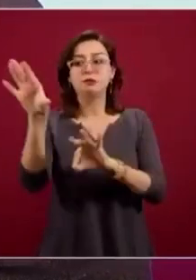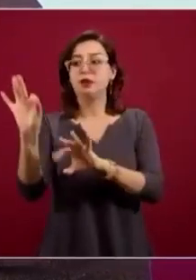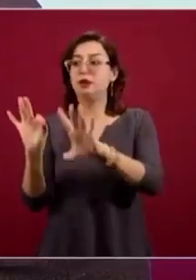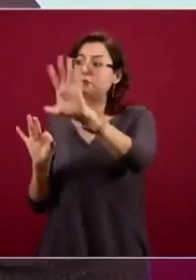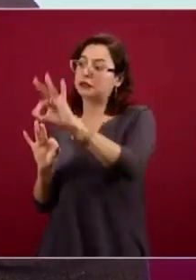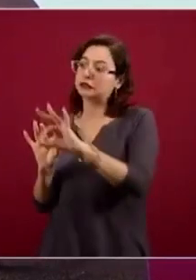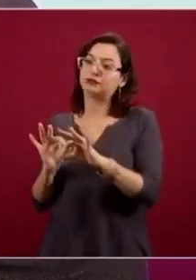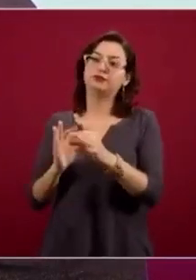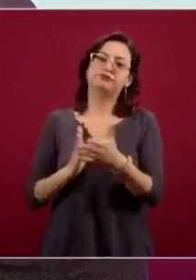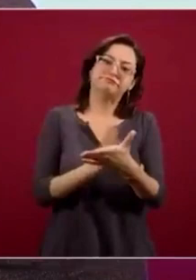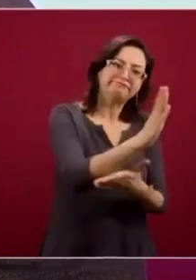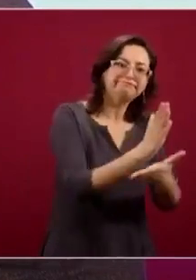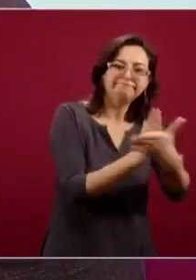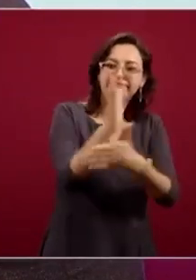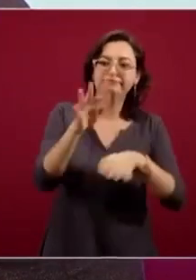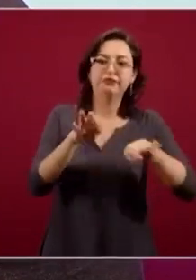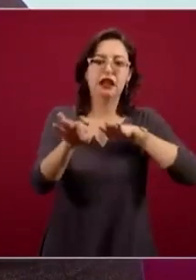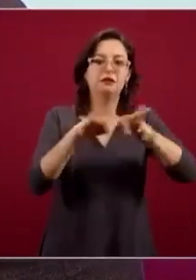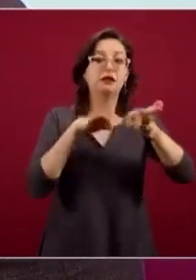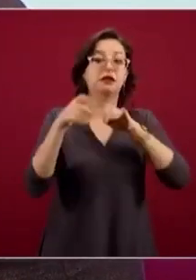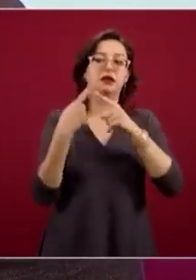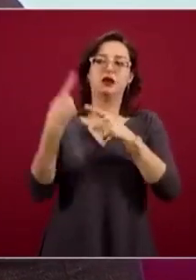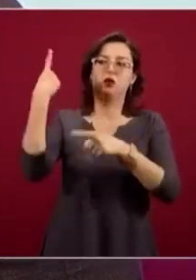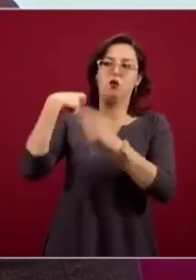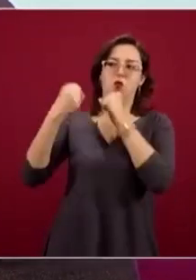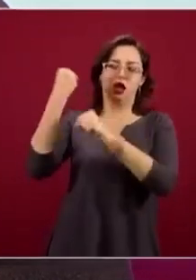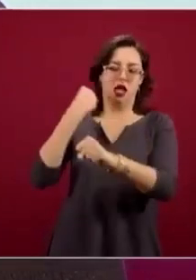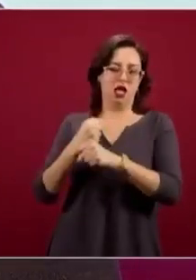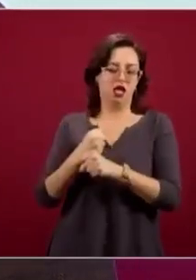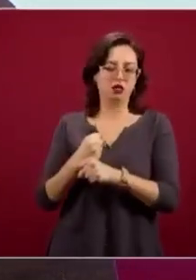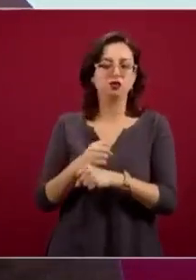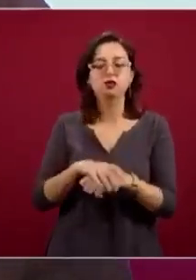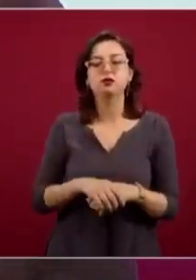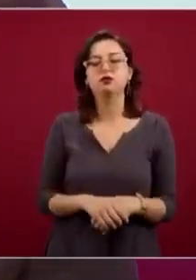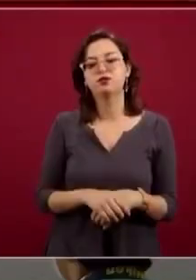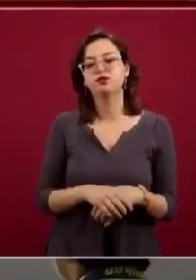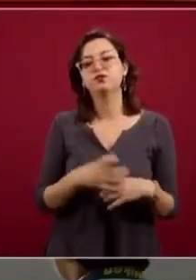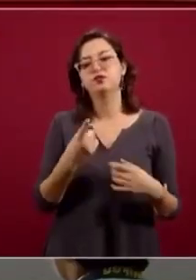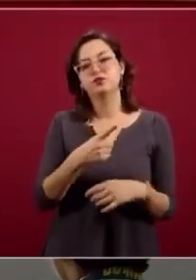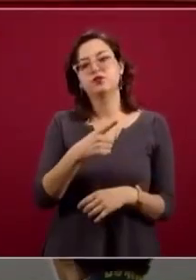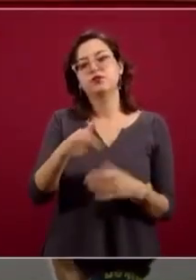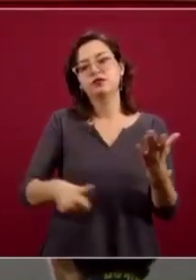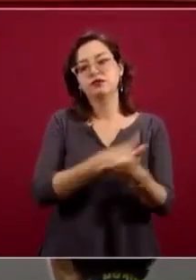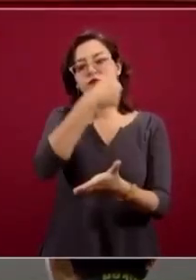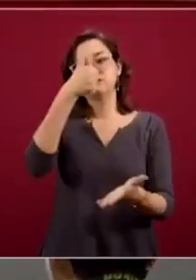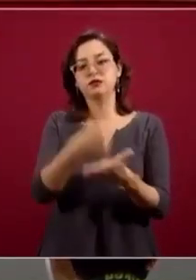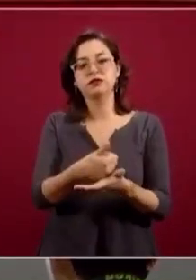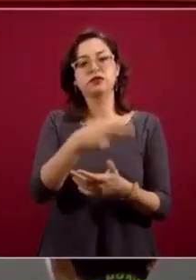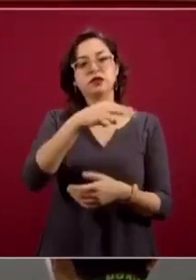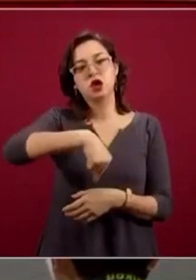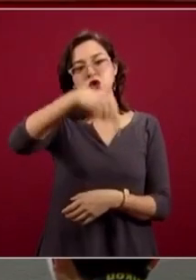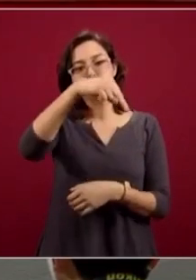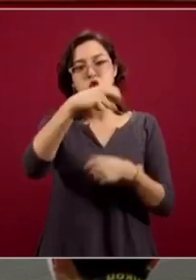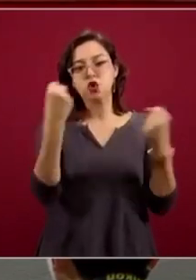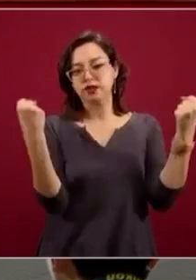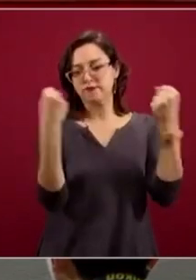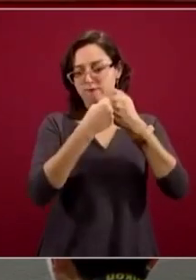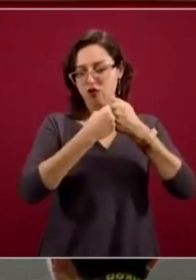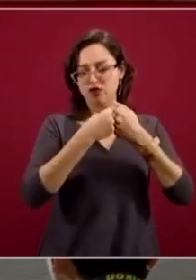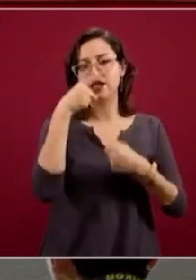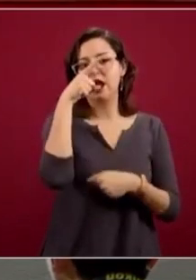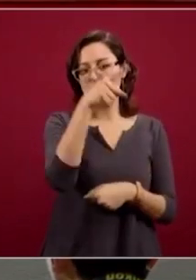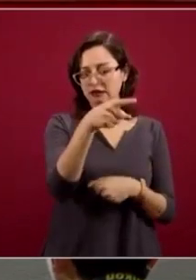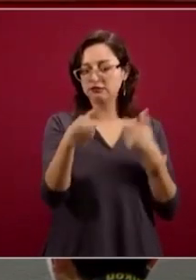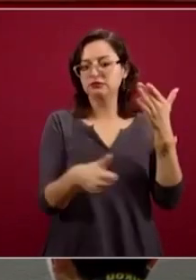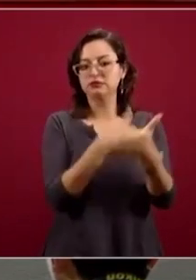La gran mayoría de las ciudades donde nos pusimos a trabajar están concentradas en la frontera norte del país, son ciudades fronterizas,